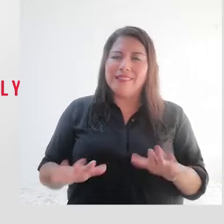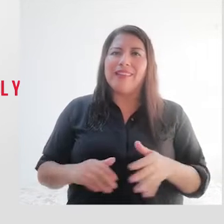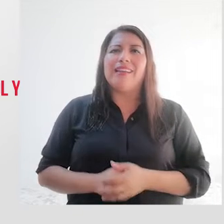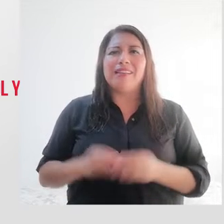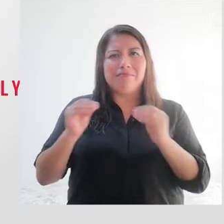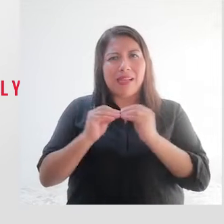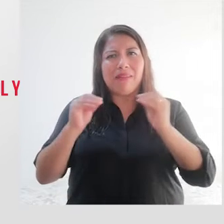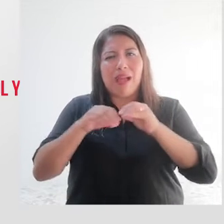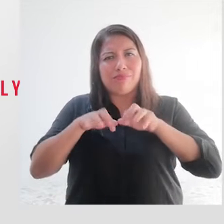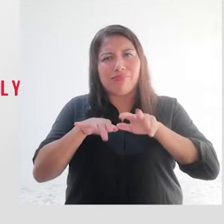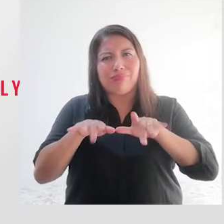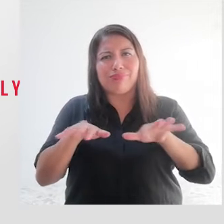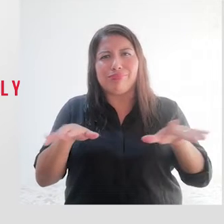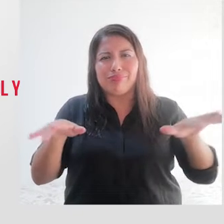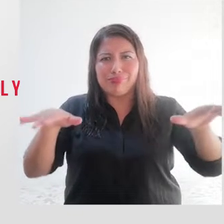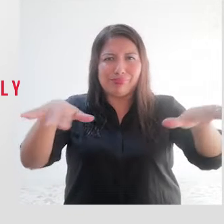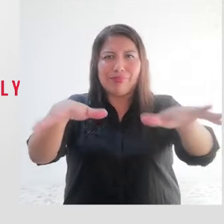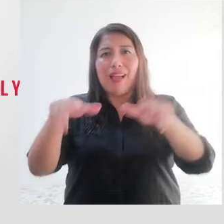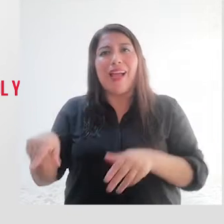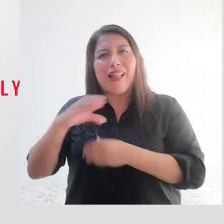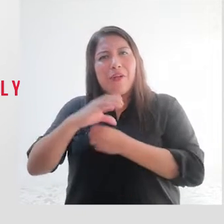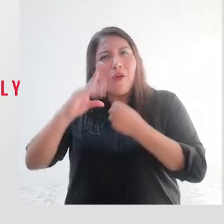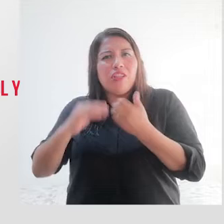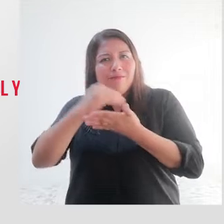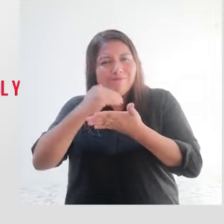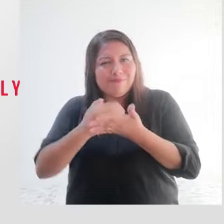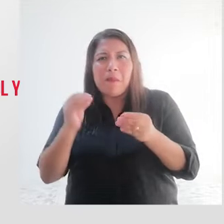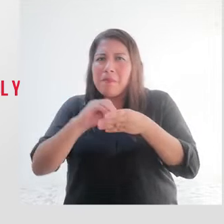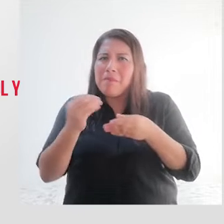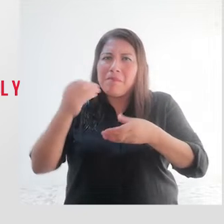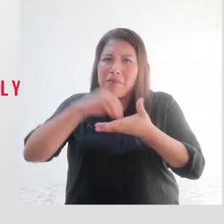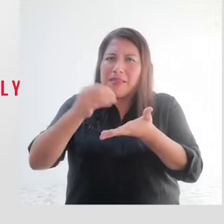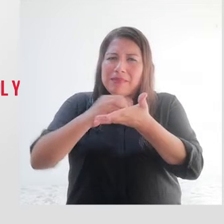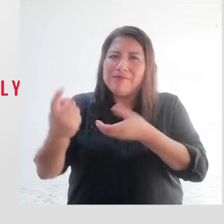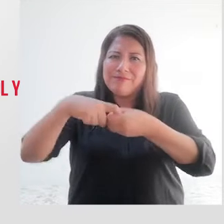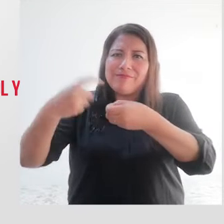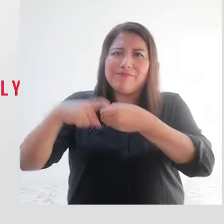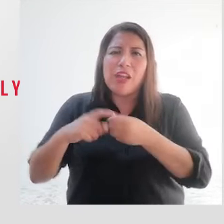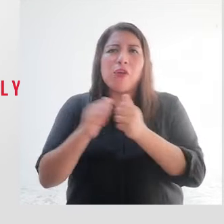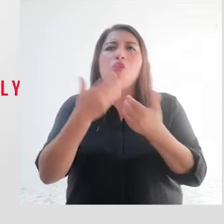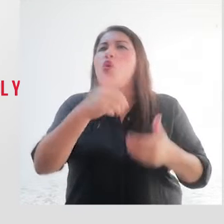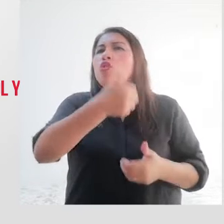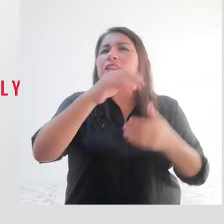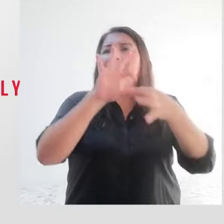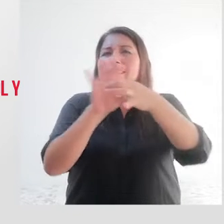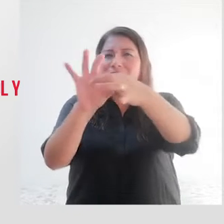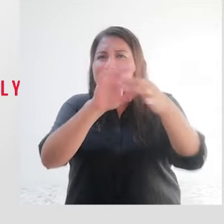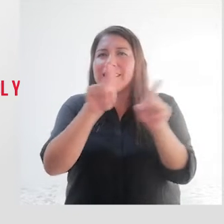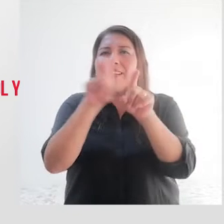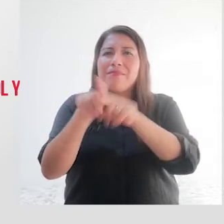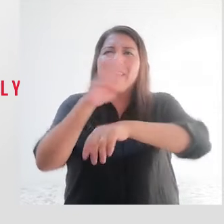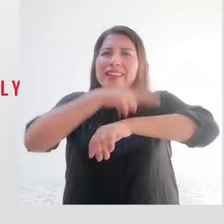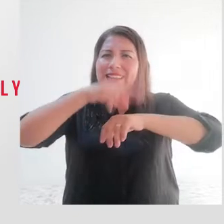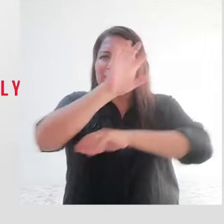descentralizando el registro del CONADIS y articulando con los gobiernos regionales para